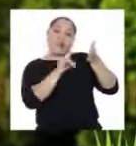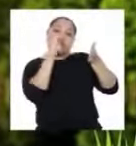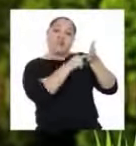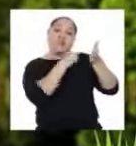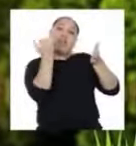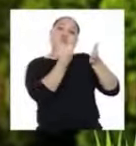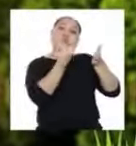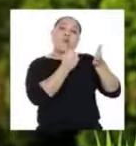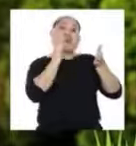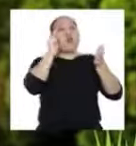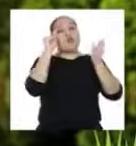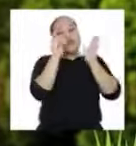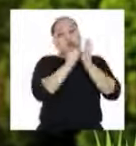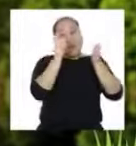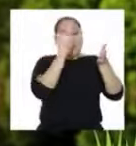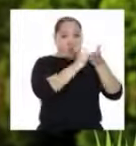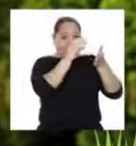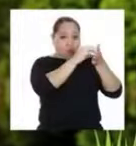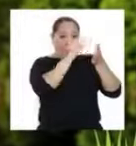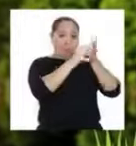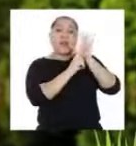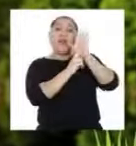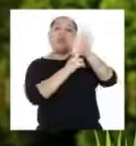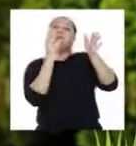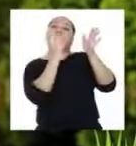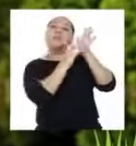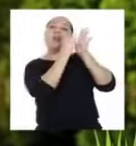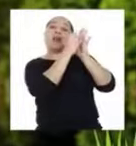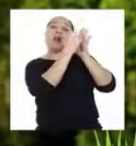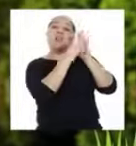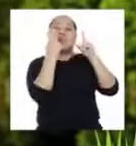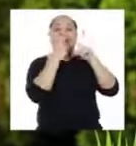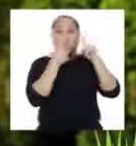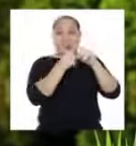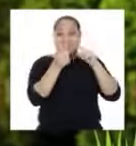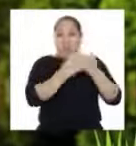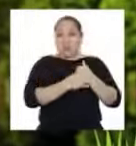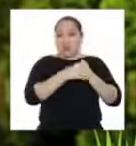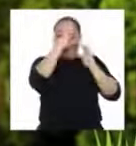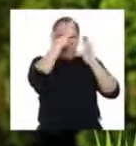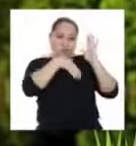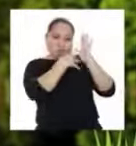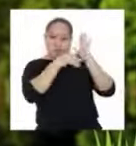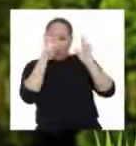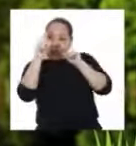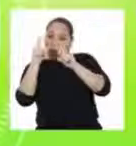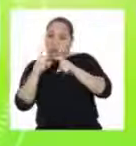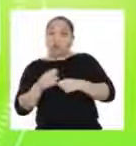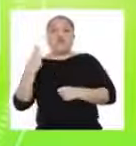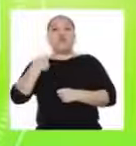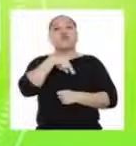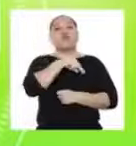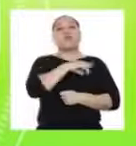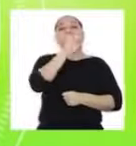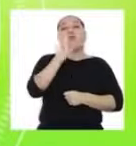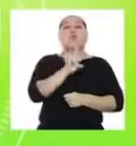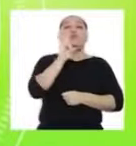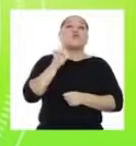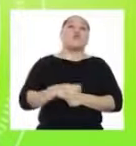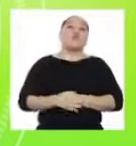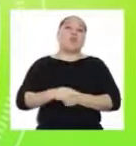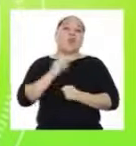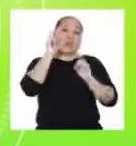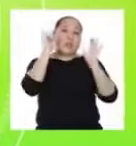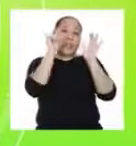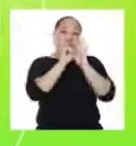que se utilizan dibujos o símbolos para representar las cantidades de una encuesta. Nosotros vamos